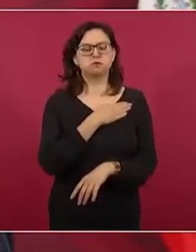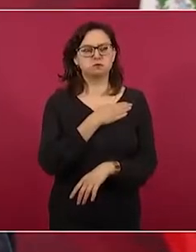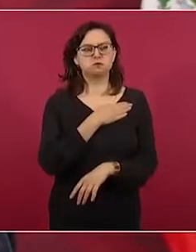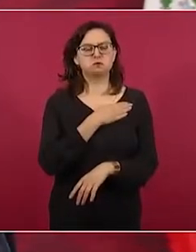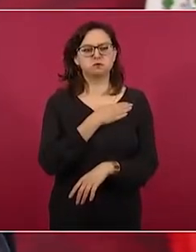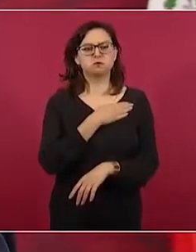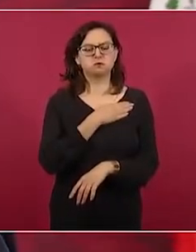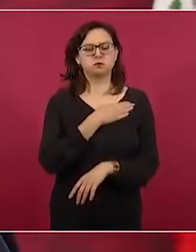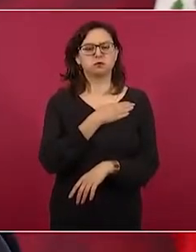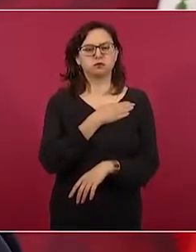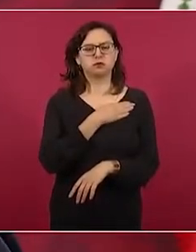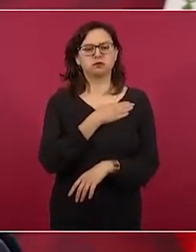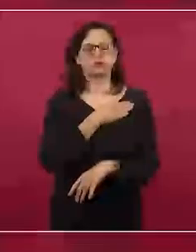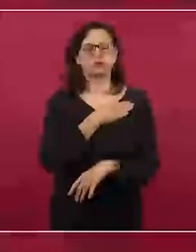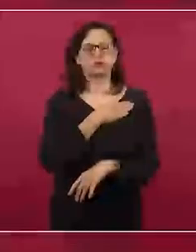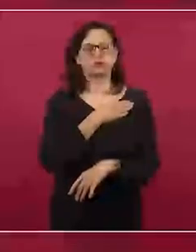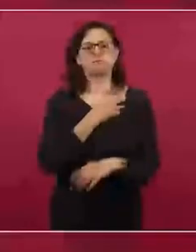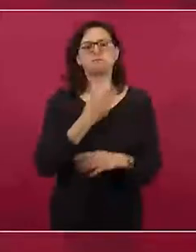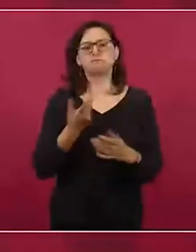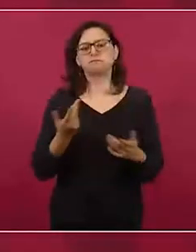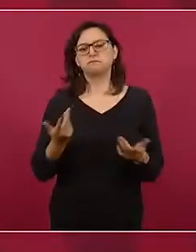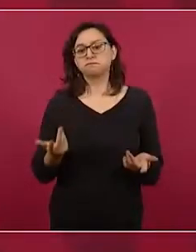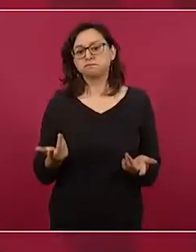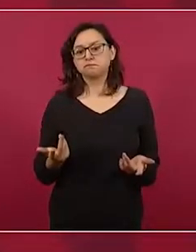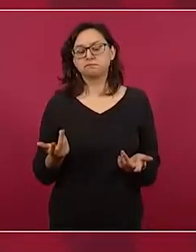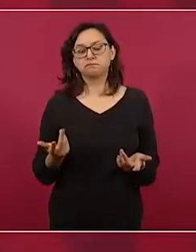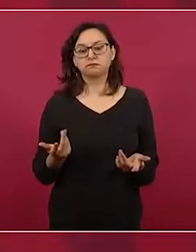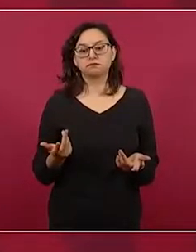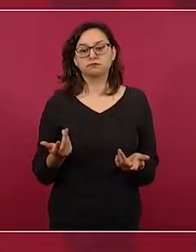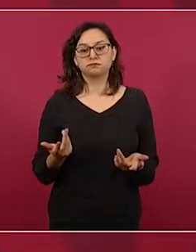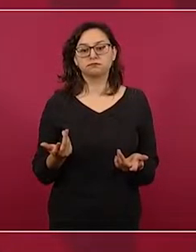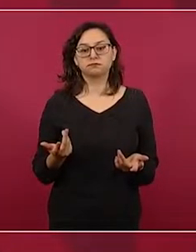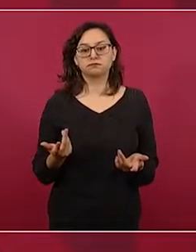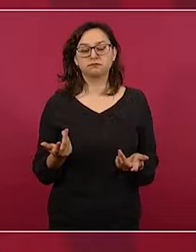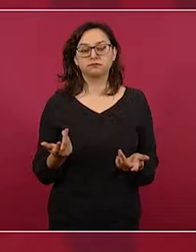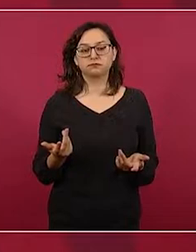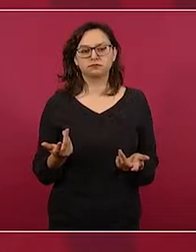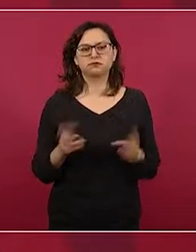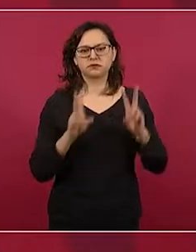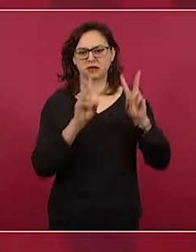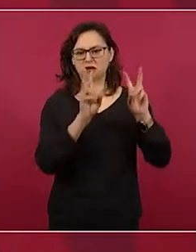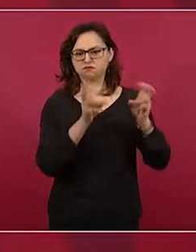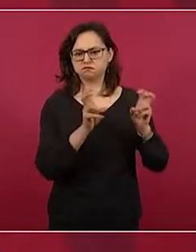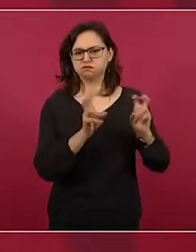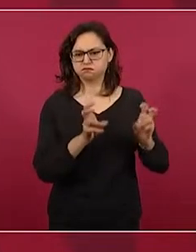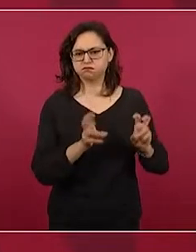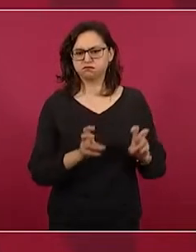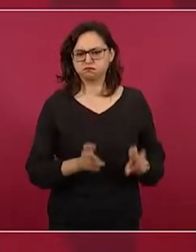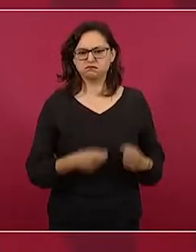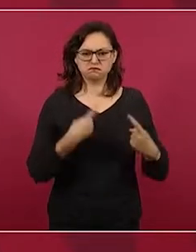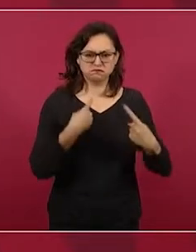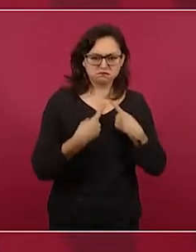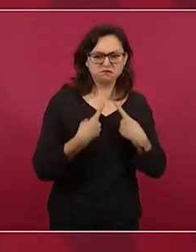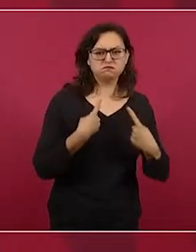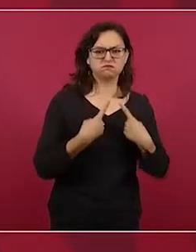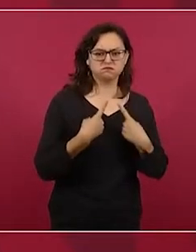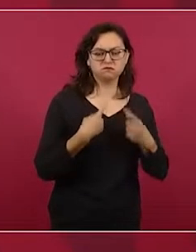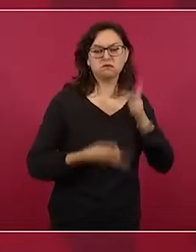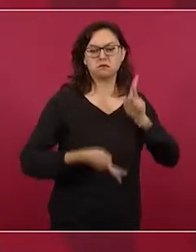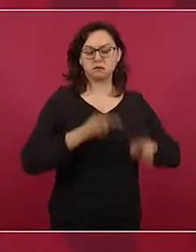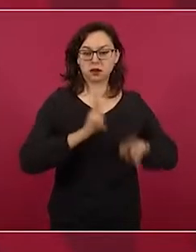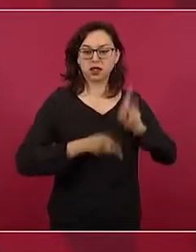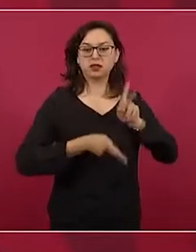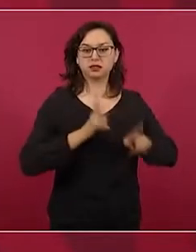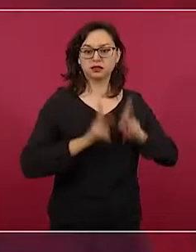y tratamos varios temas, tratamos